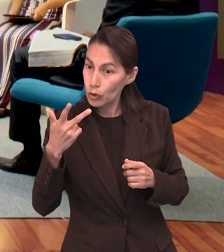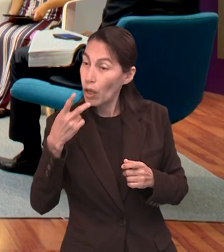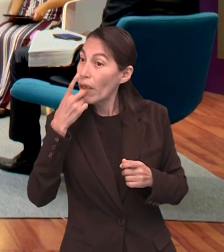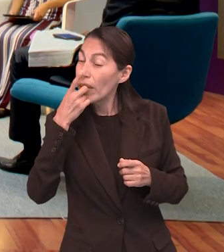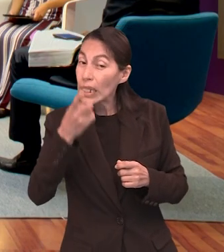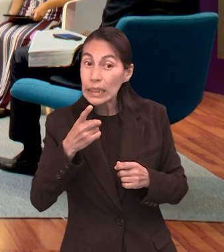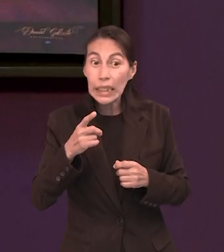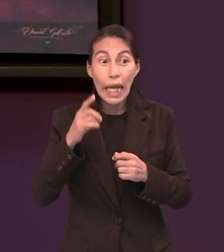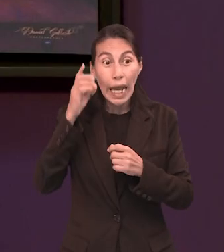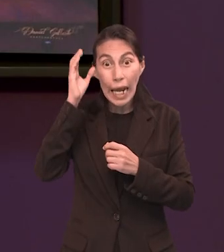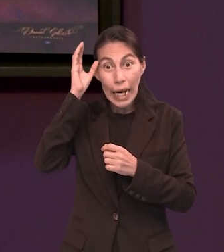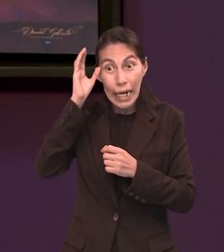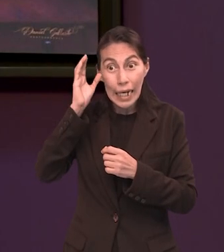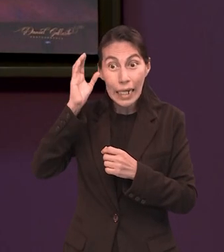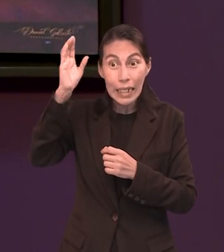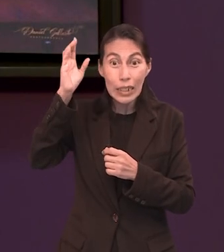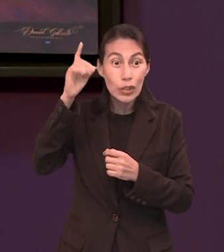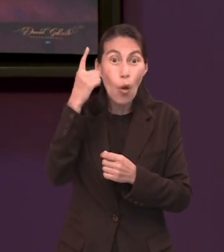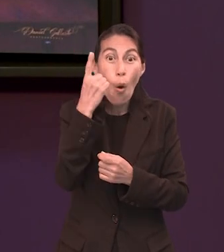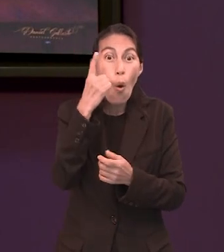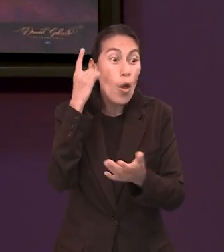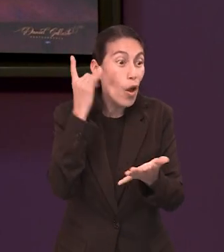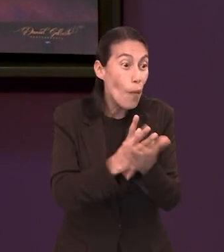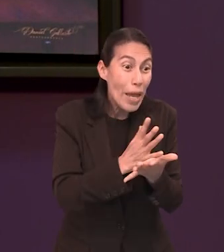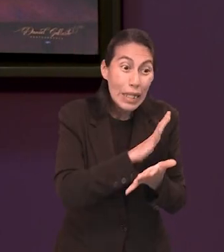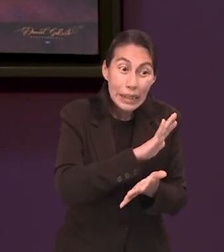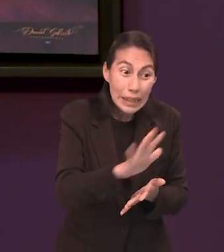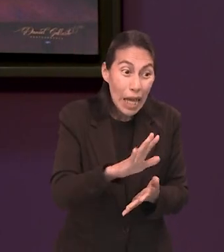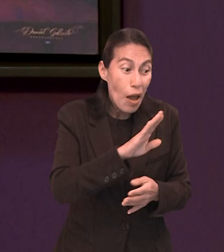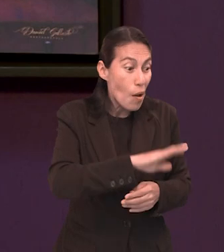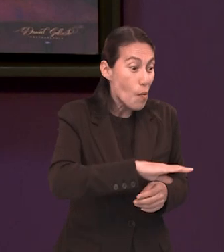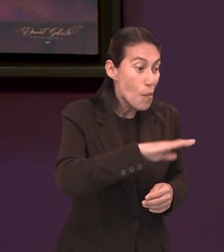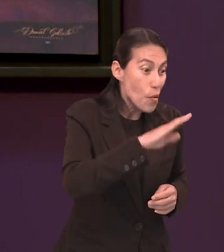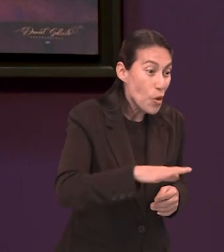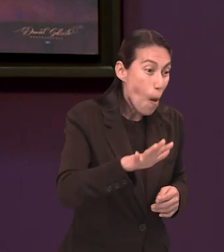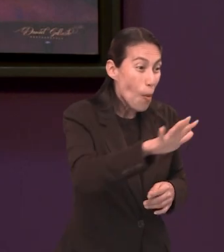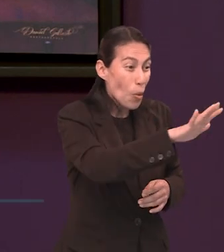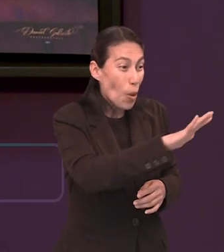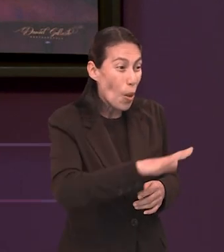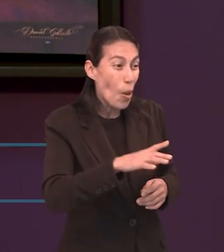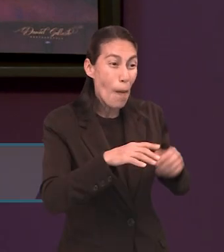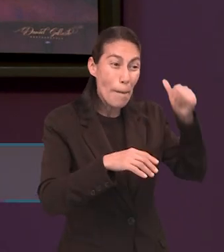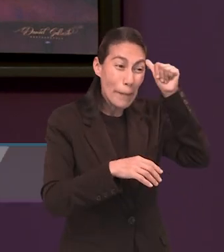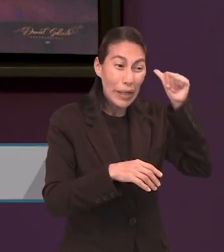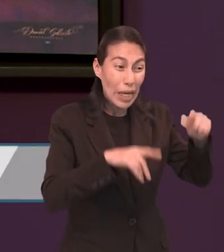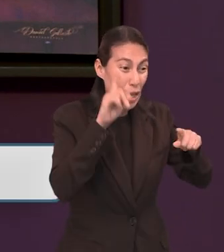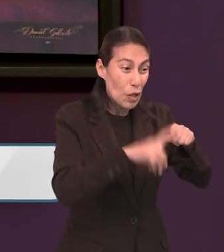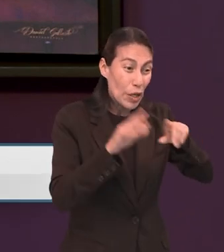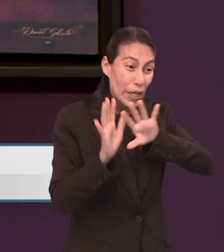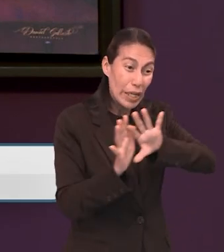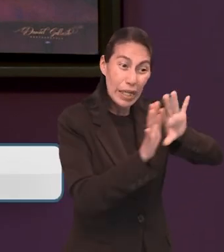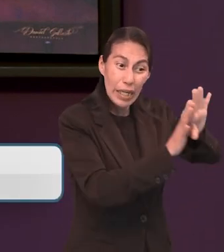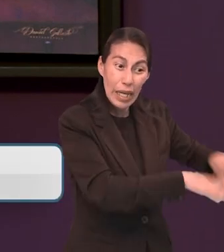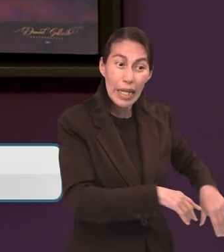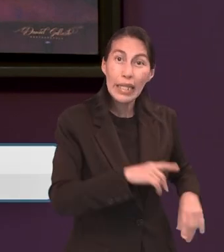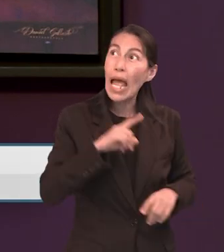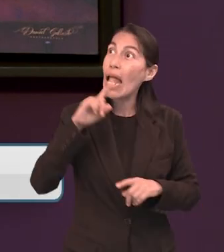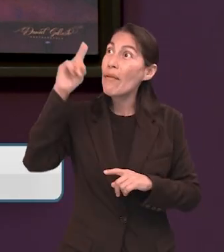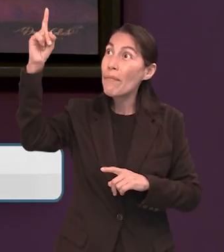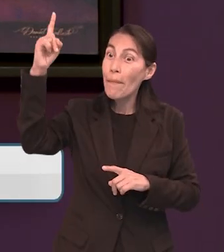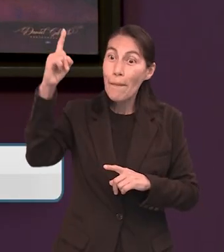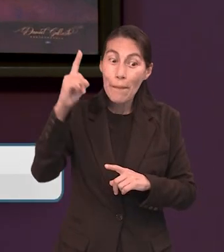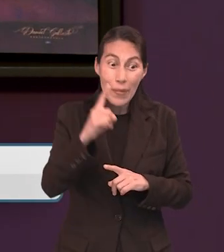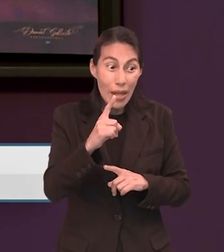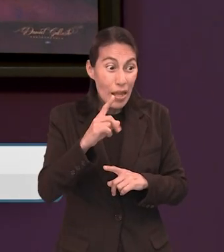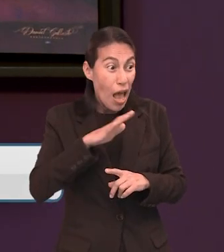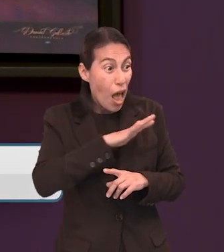Y bueno, me salto al 28. También Cristo fue ofrecido en sacrificio una sola vez para quitar los pecados de muchos y aparecerá